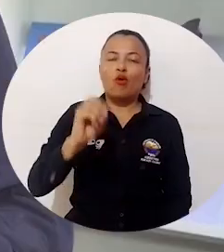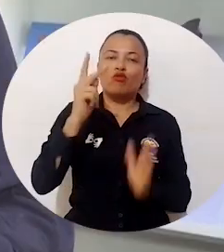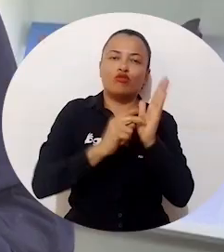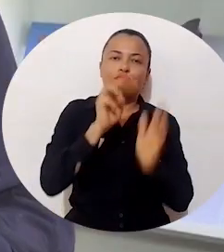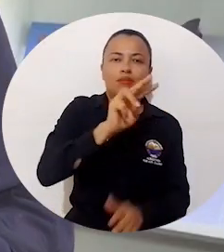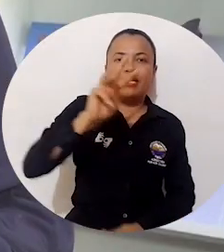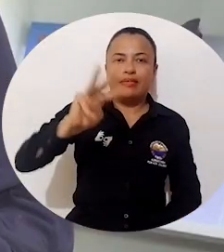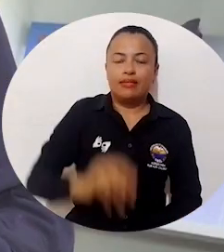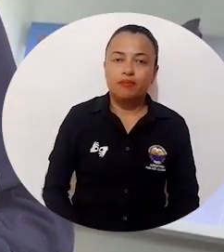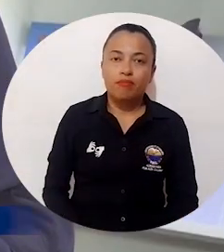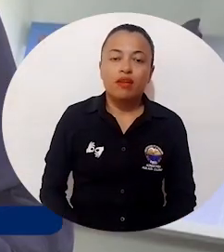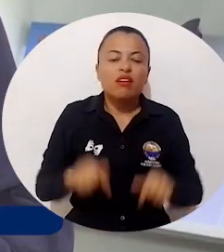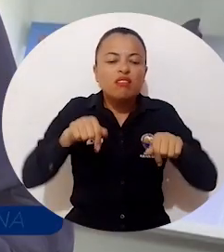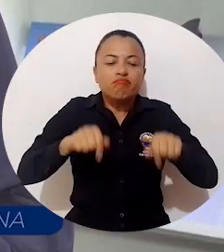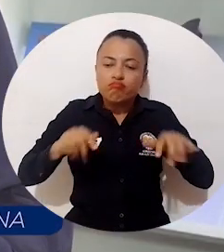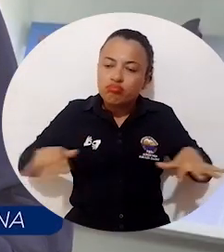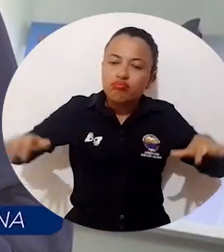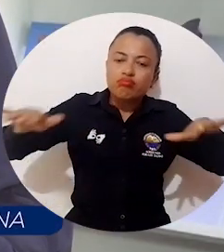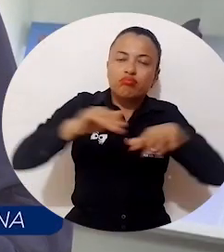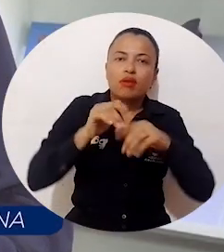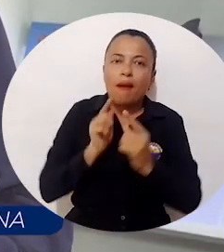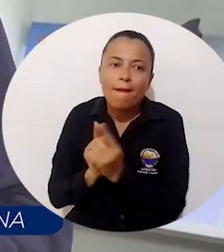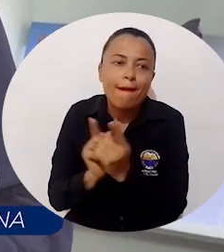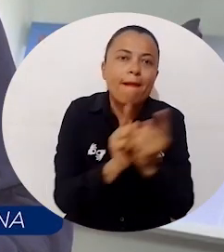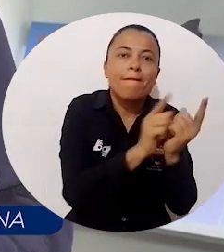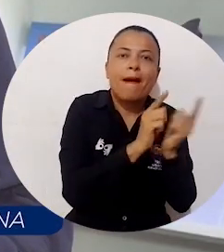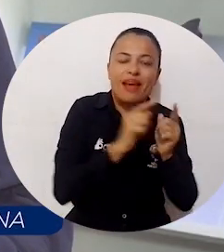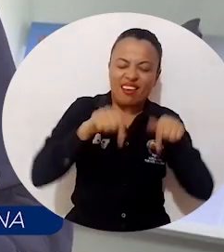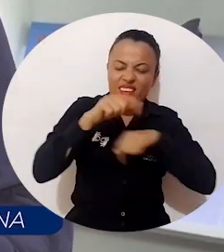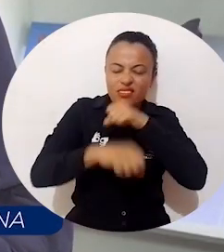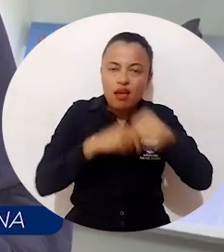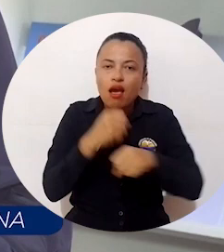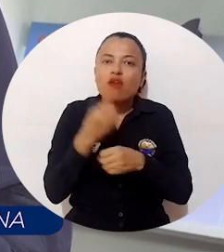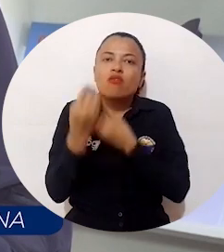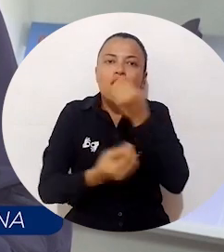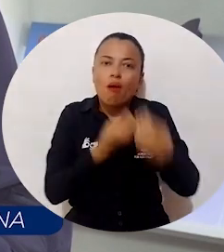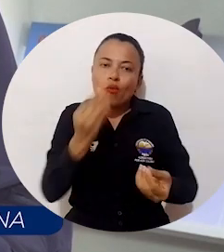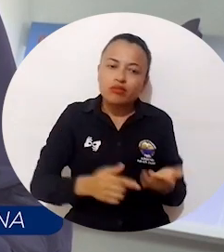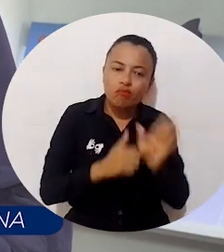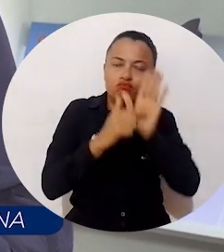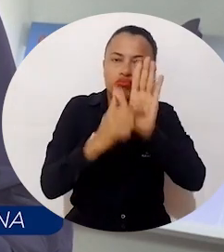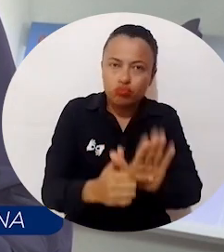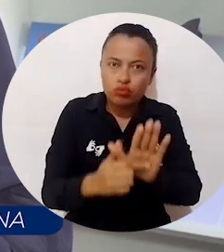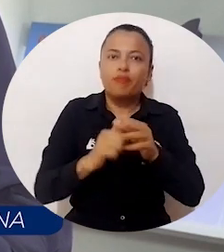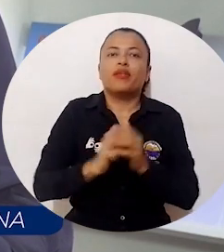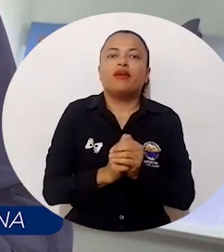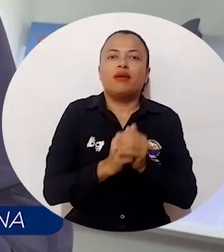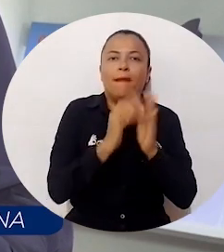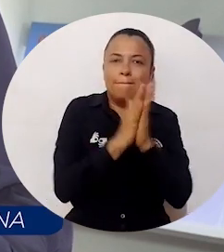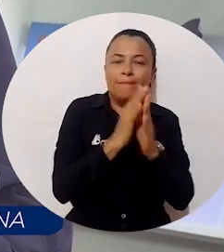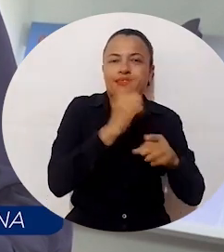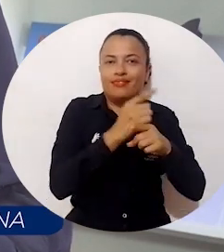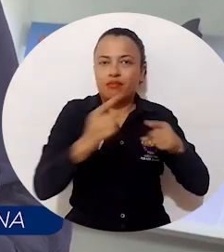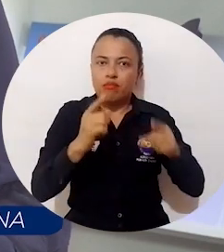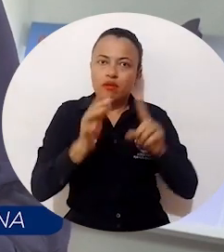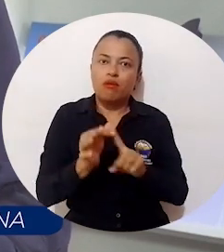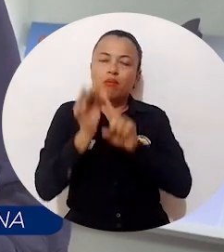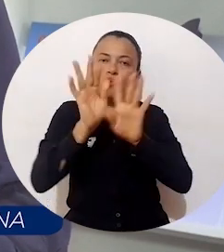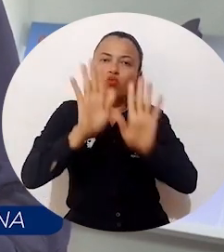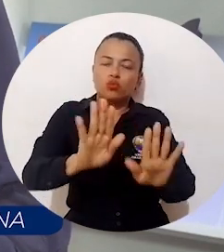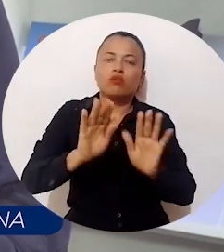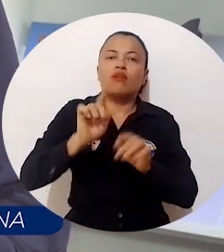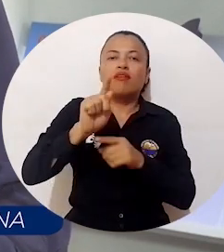espacio de volvernos a encontrar todos, de presentar lo que vamos a tener este año durante la Filsmar y de hacer un recuento de cómo